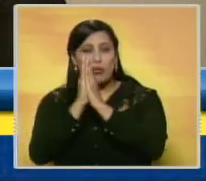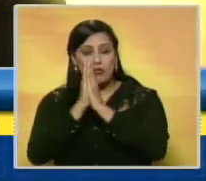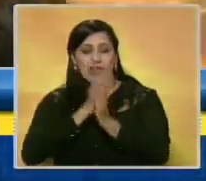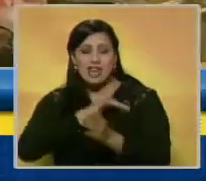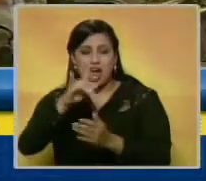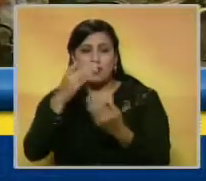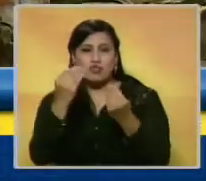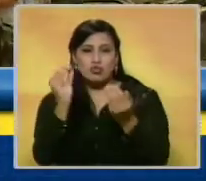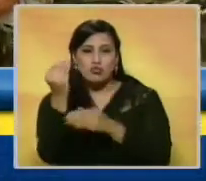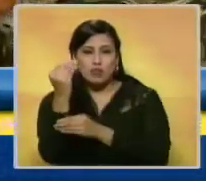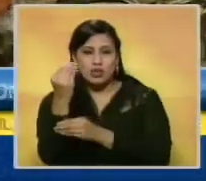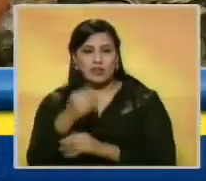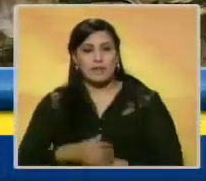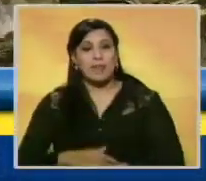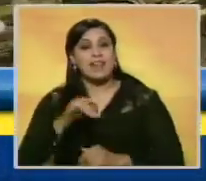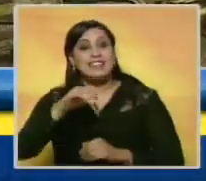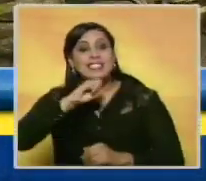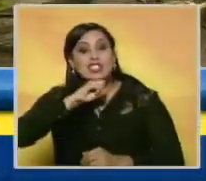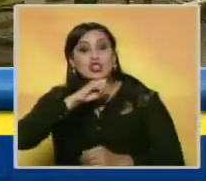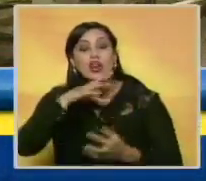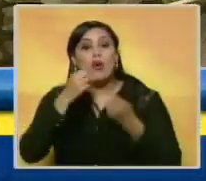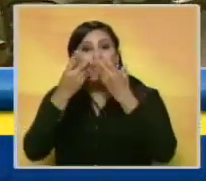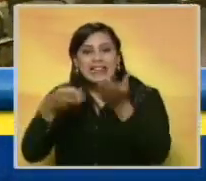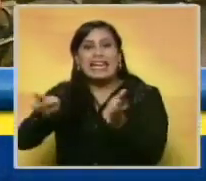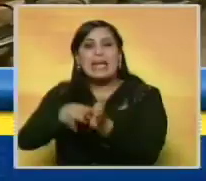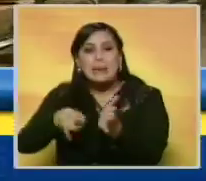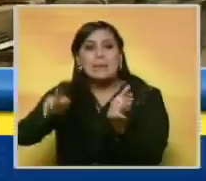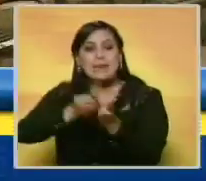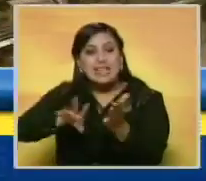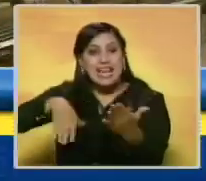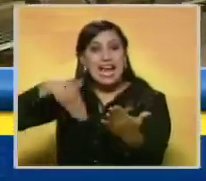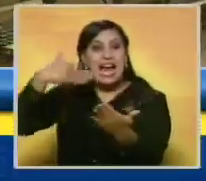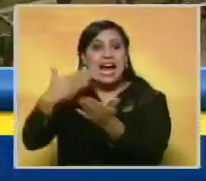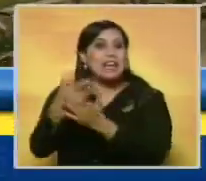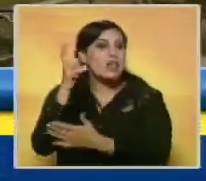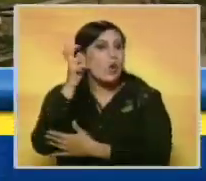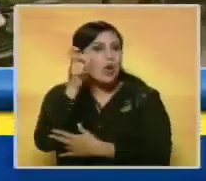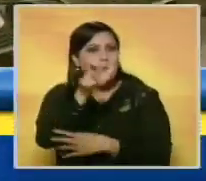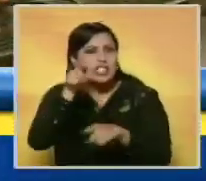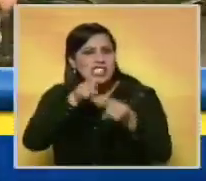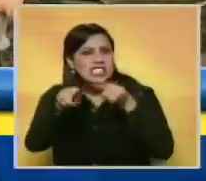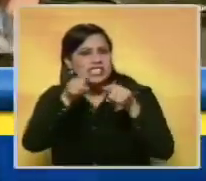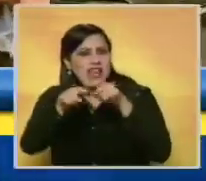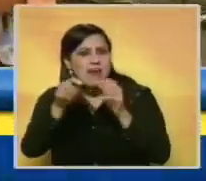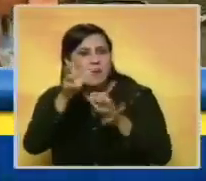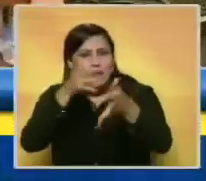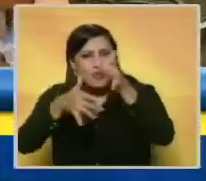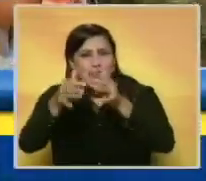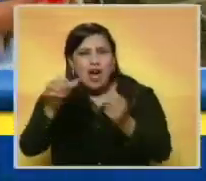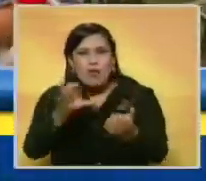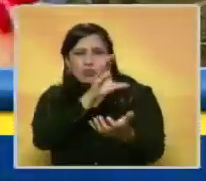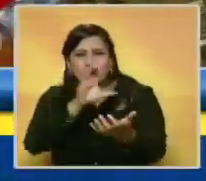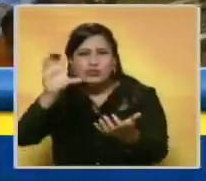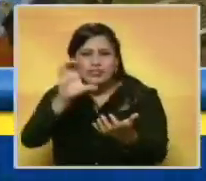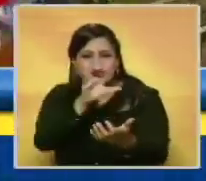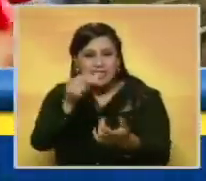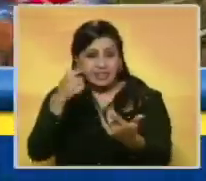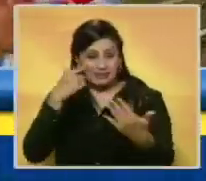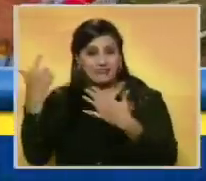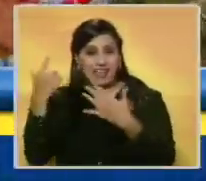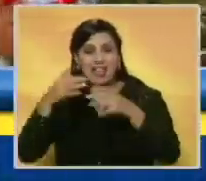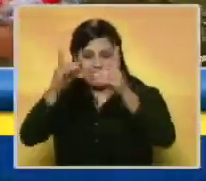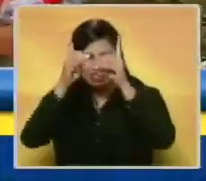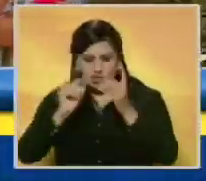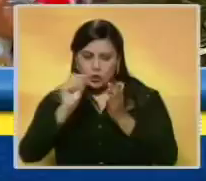quiero mucho. Bien, y esta historia fue contada y repetida hasta que llegó al oído de los gaiteros servidores de corazón. Uno de ellos fue Argeni Sánchez, quien